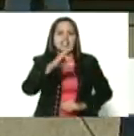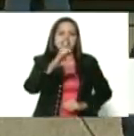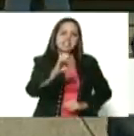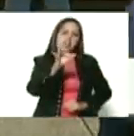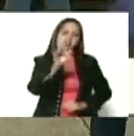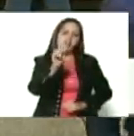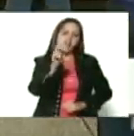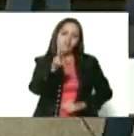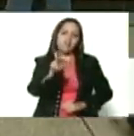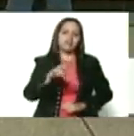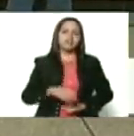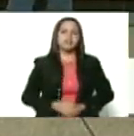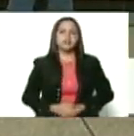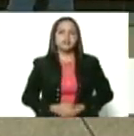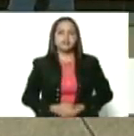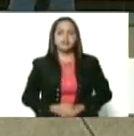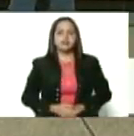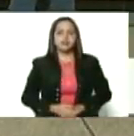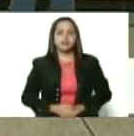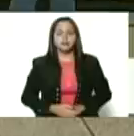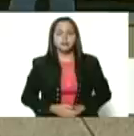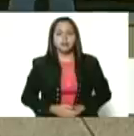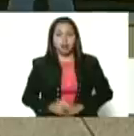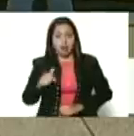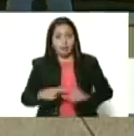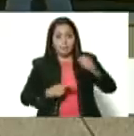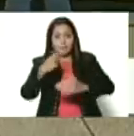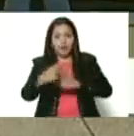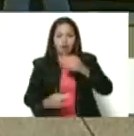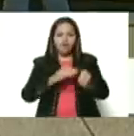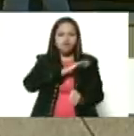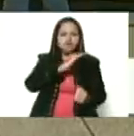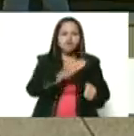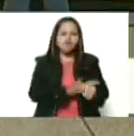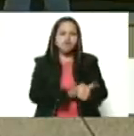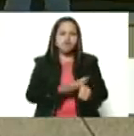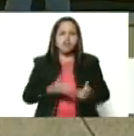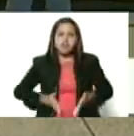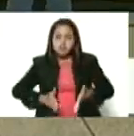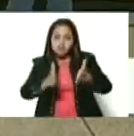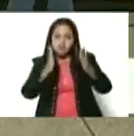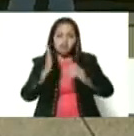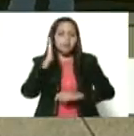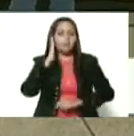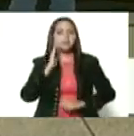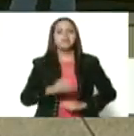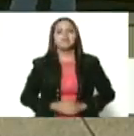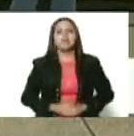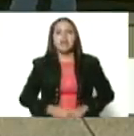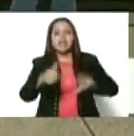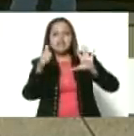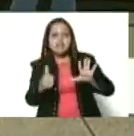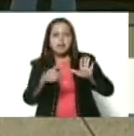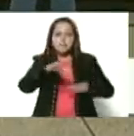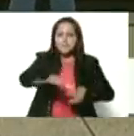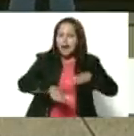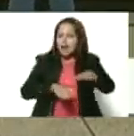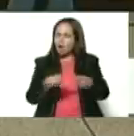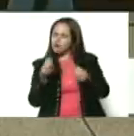Macarao. Son, presidente, para este plan de fortalecimiento de la ruta materna, seis pasos.